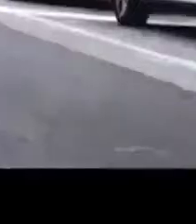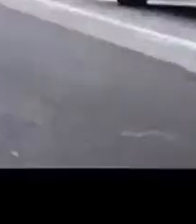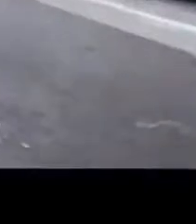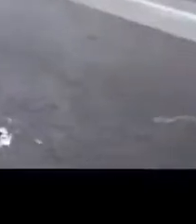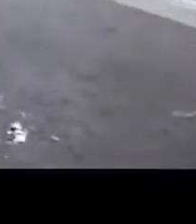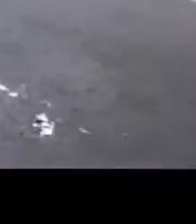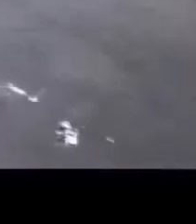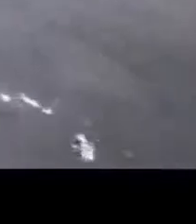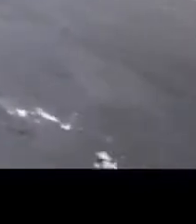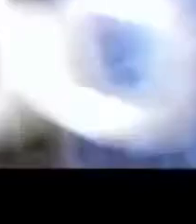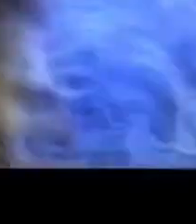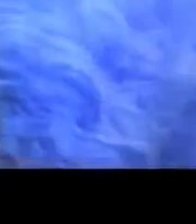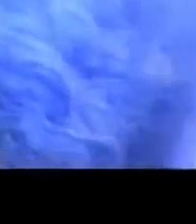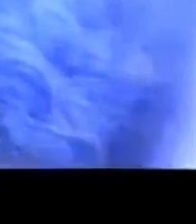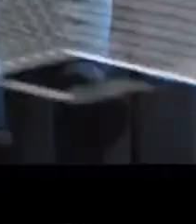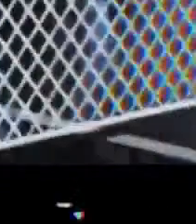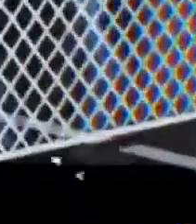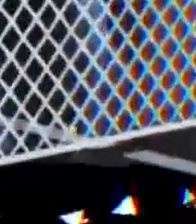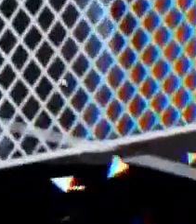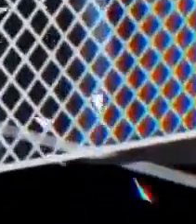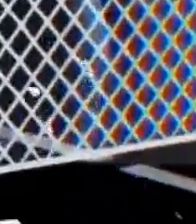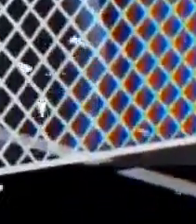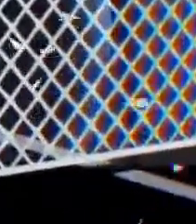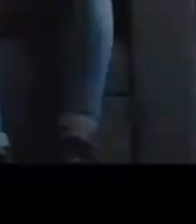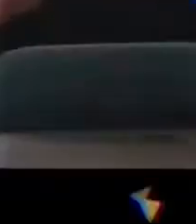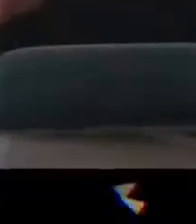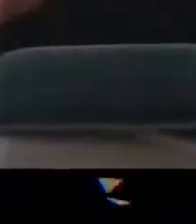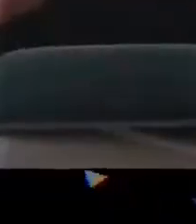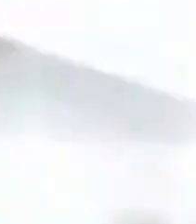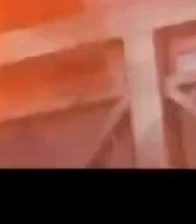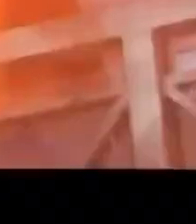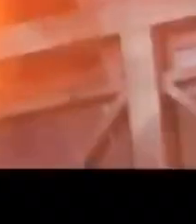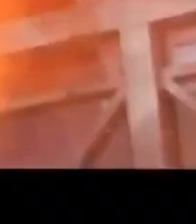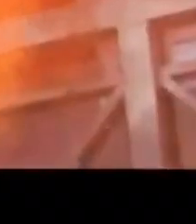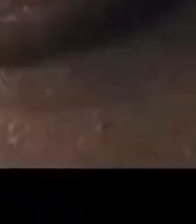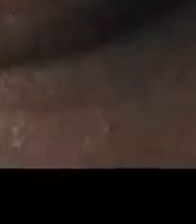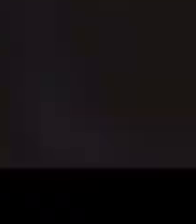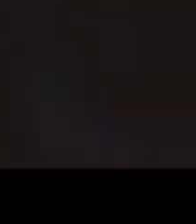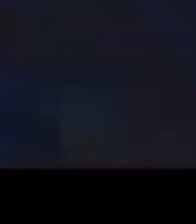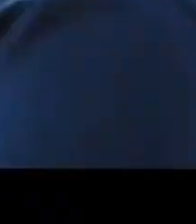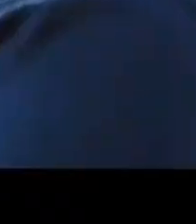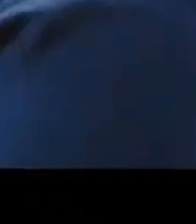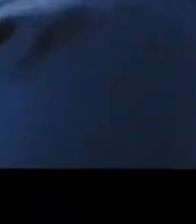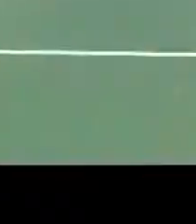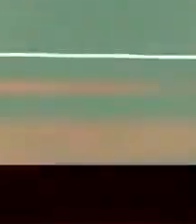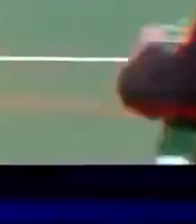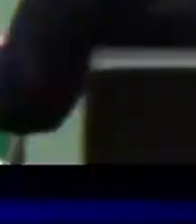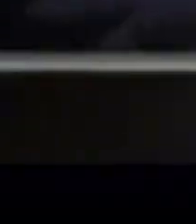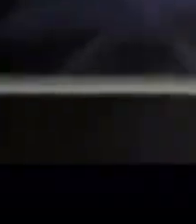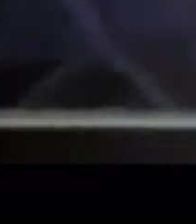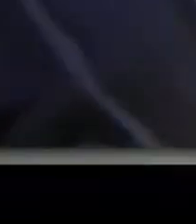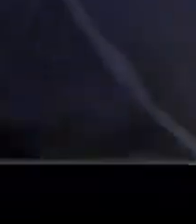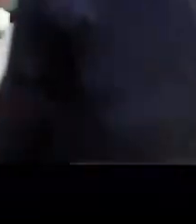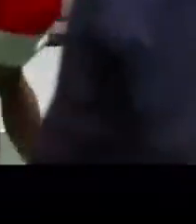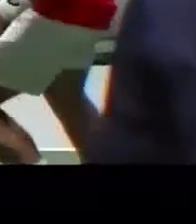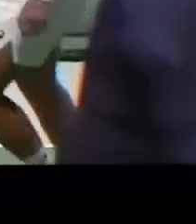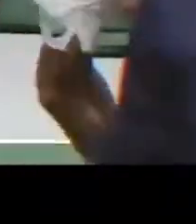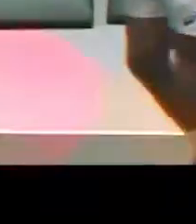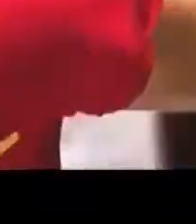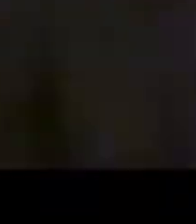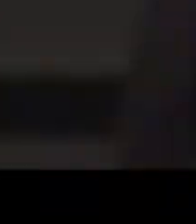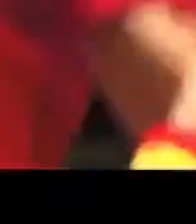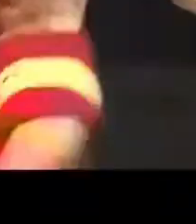La audiencia ha cambiado La gente quiere aplaudir Ser parte de algo grande Es por él